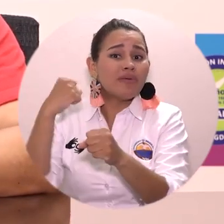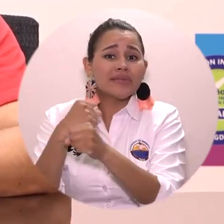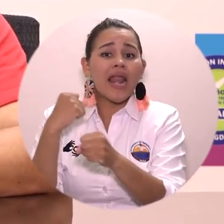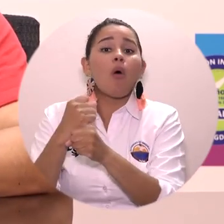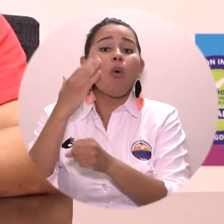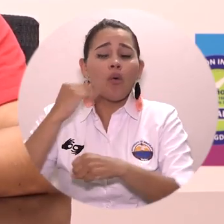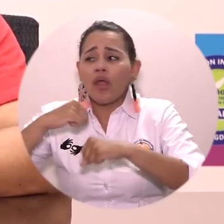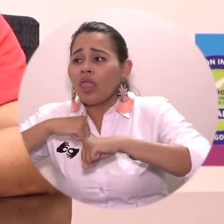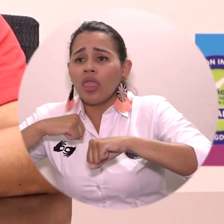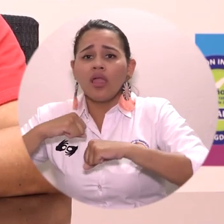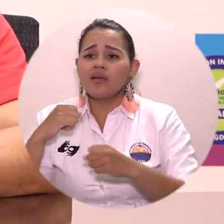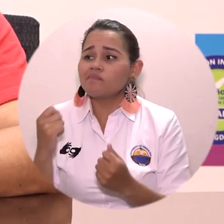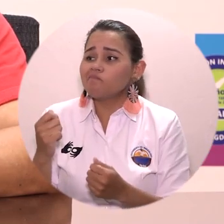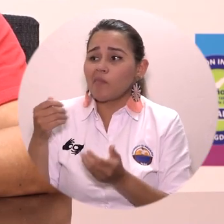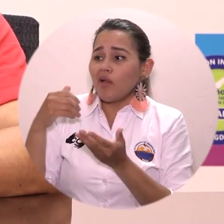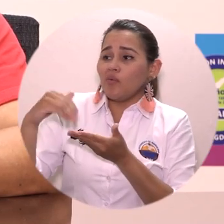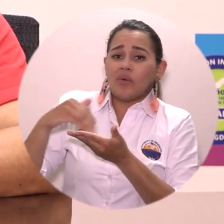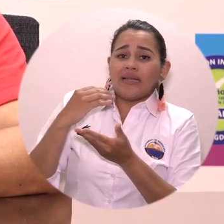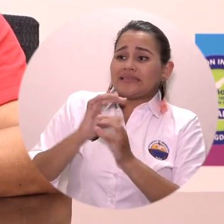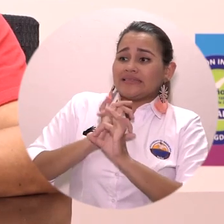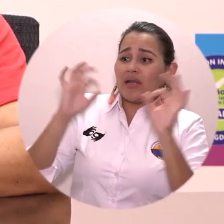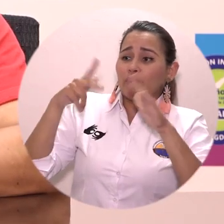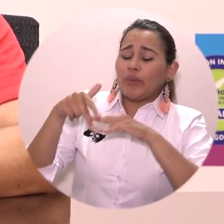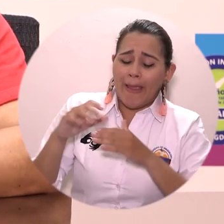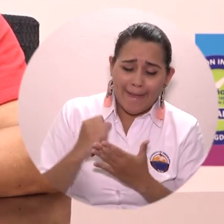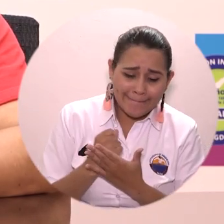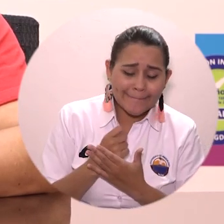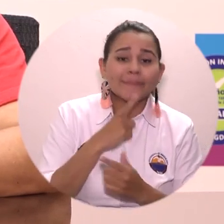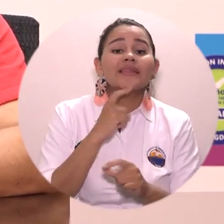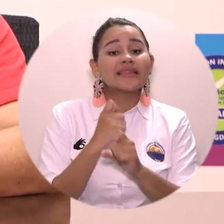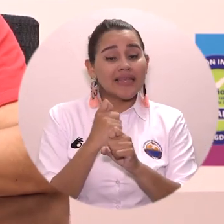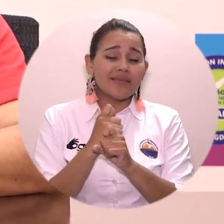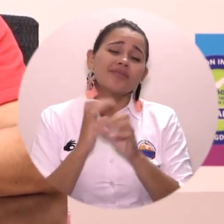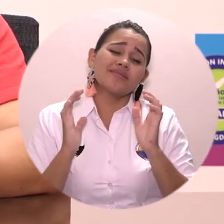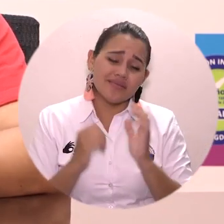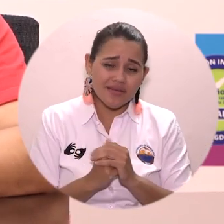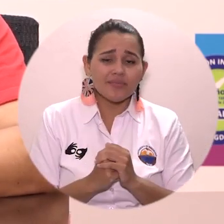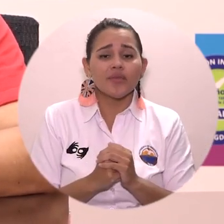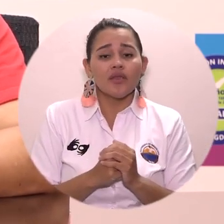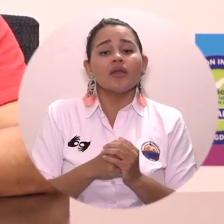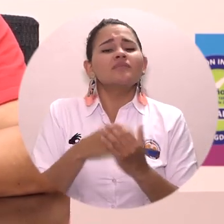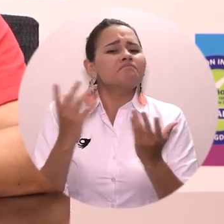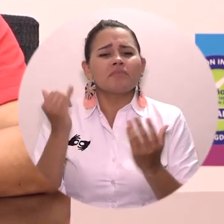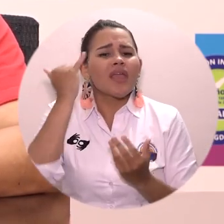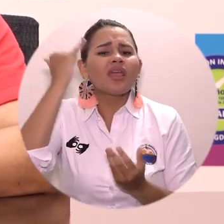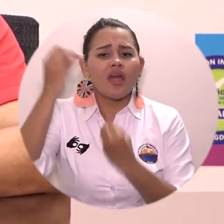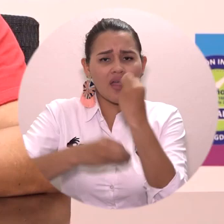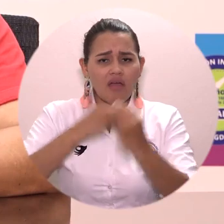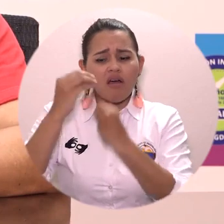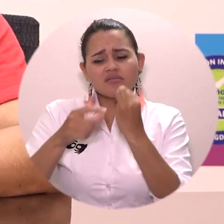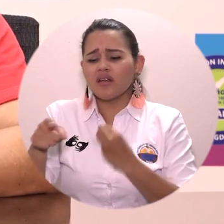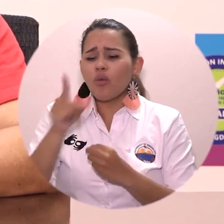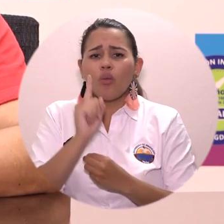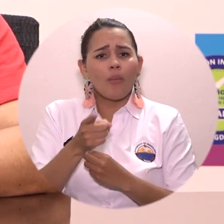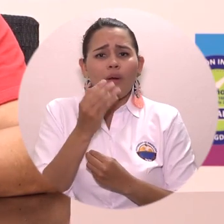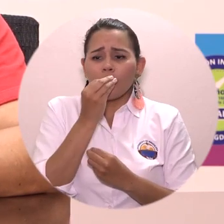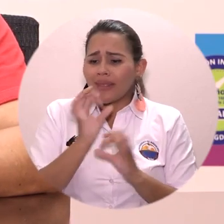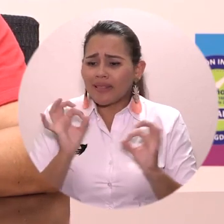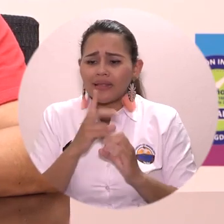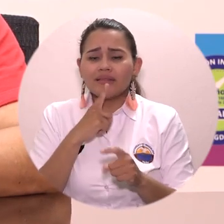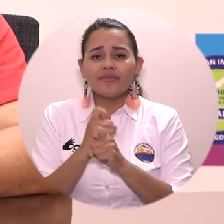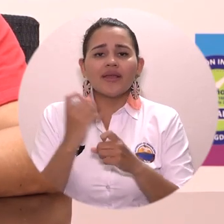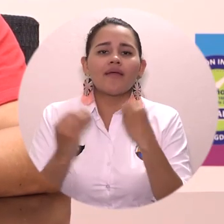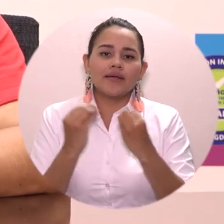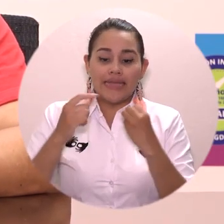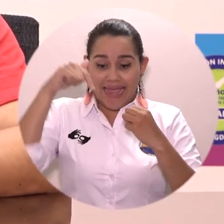casa, así que hemos decidido que el cuerpo directivo, todos en su totalidad han acogido la propuesta que hemos hecho para